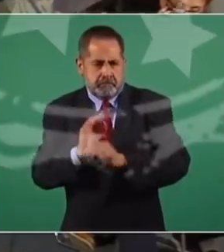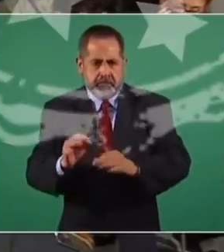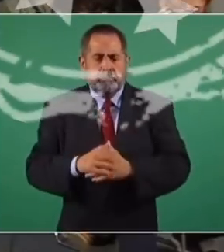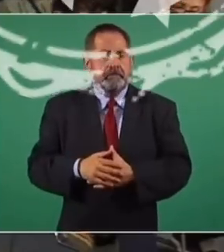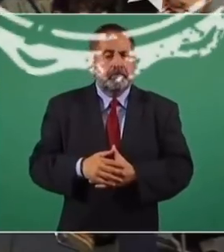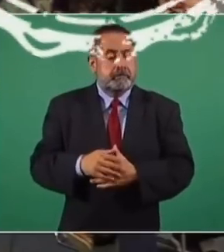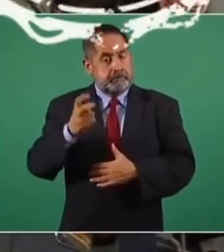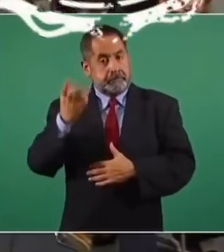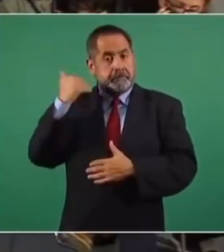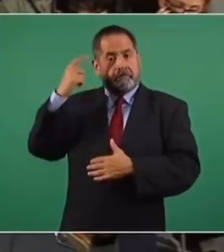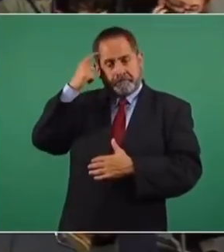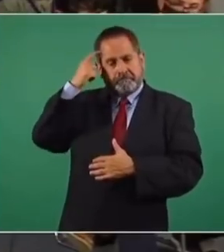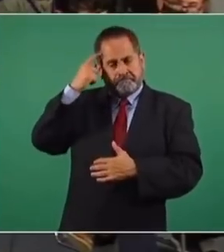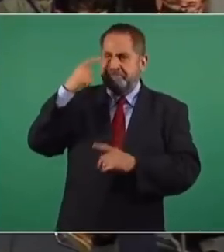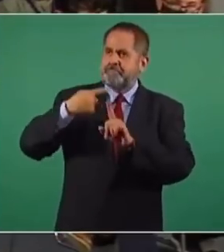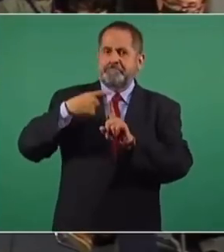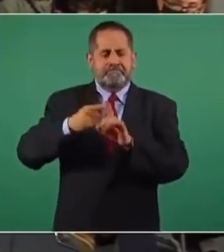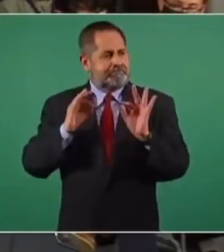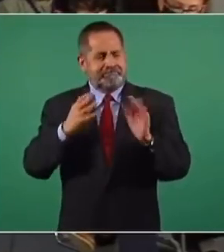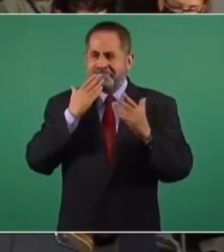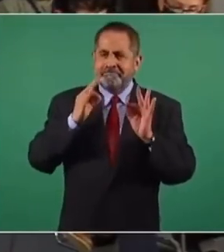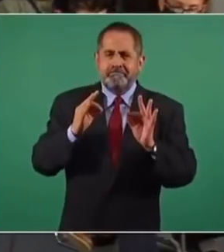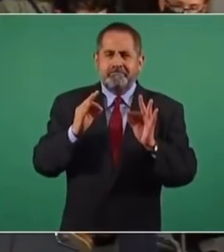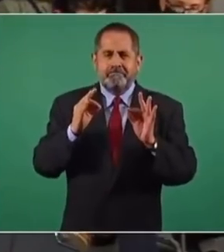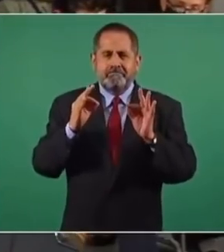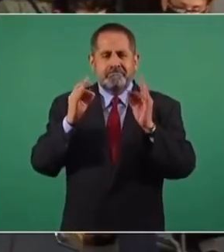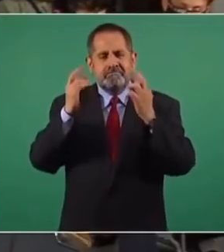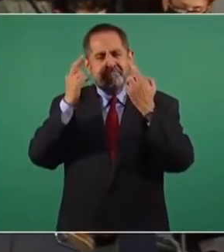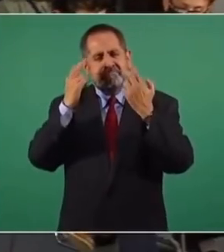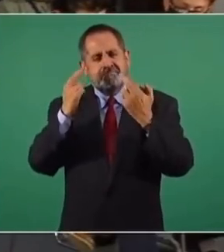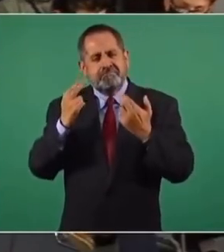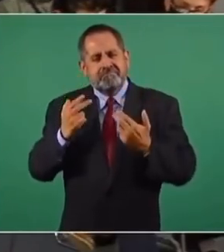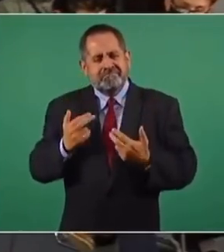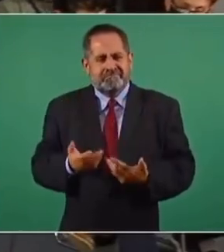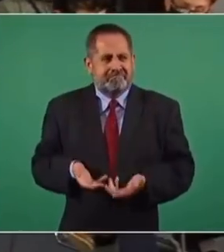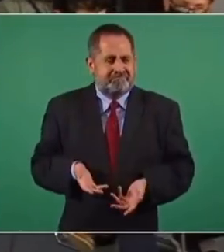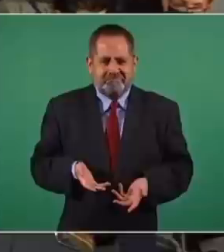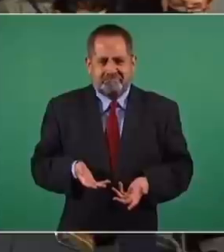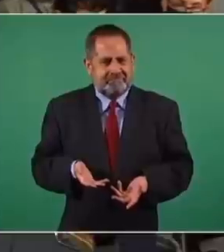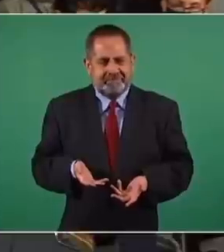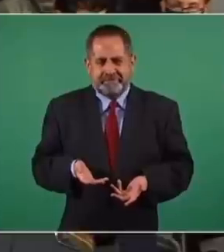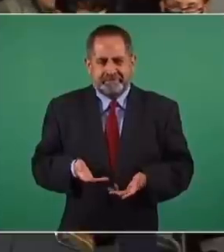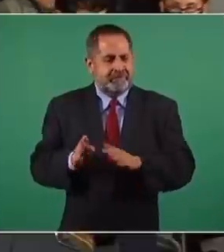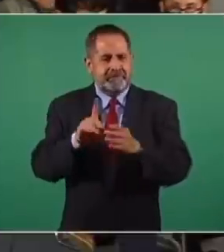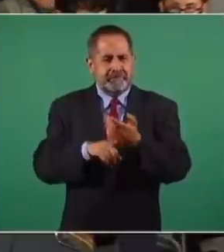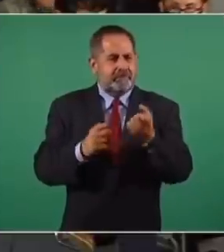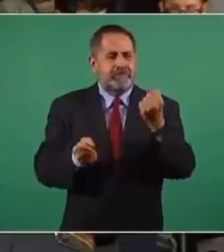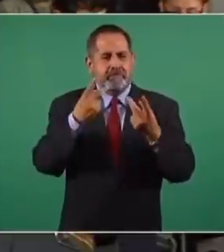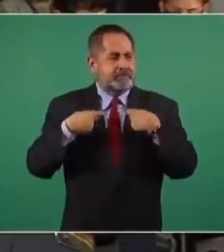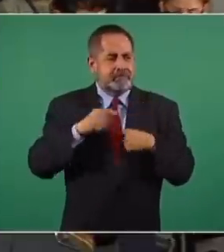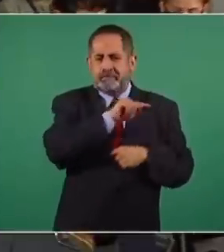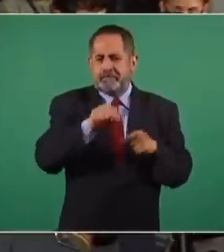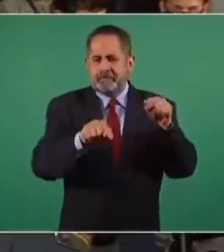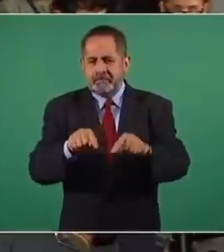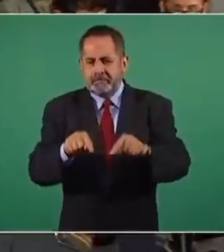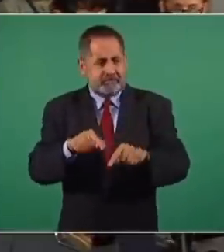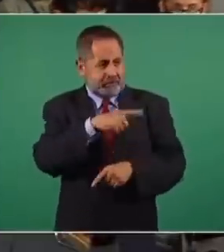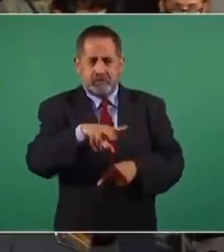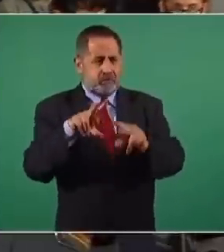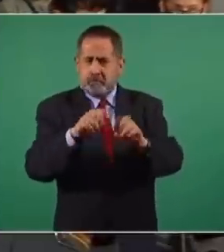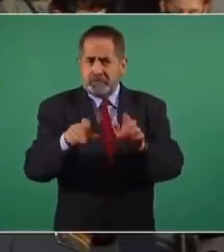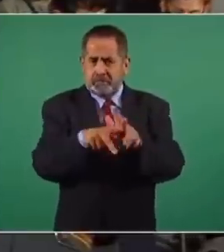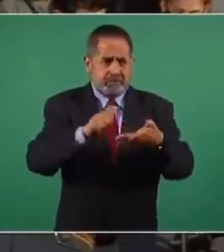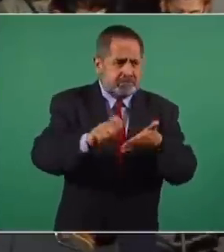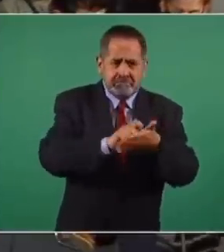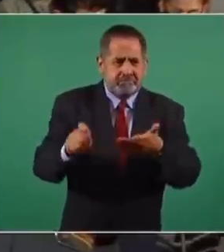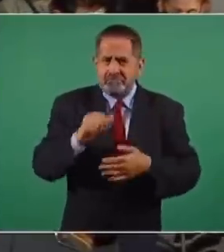Aquel optimismo, presidente, se ha ido, diría yo, desmoronando. Primero, por la incursión de personajes singulares ajenos al periodismo,